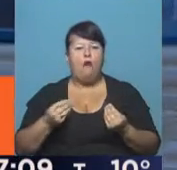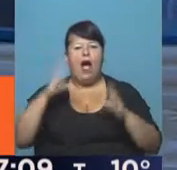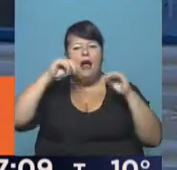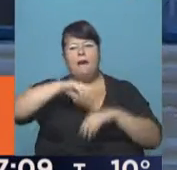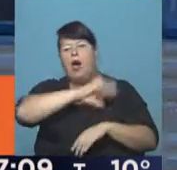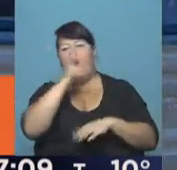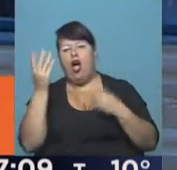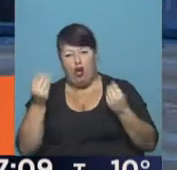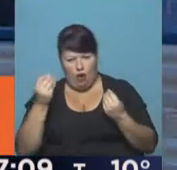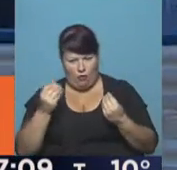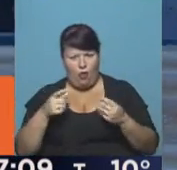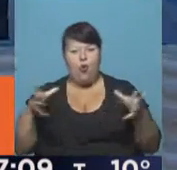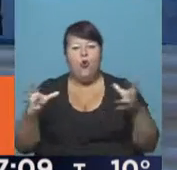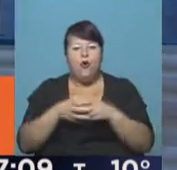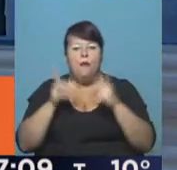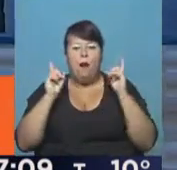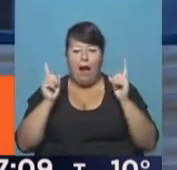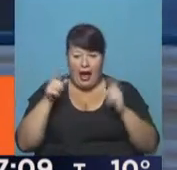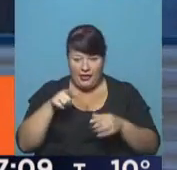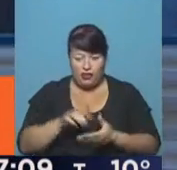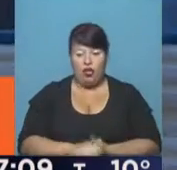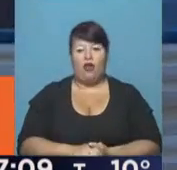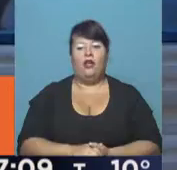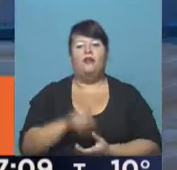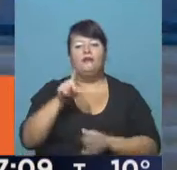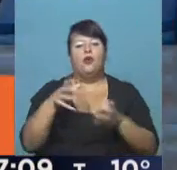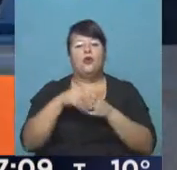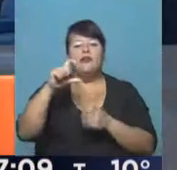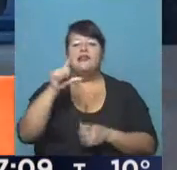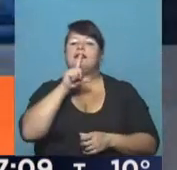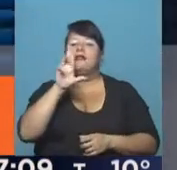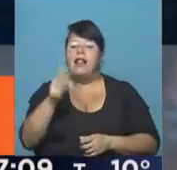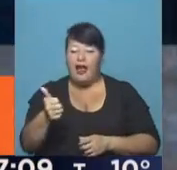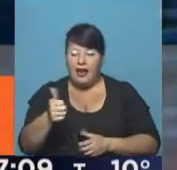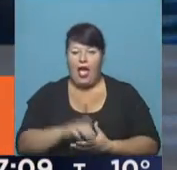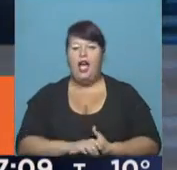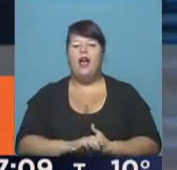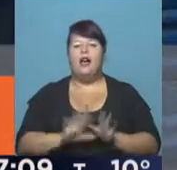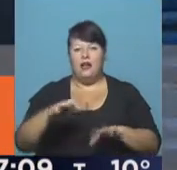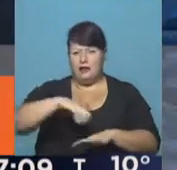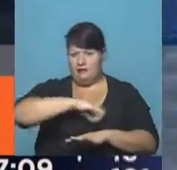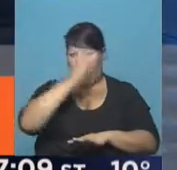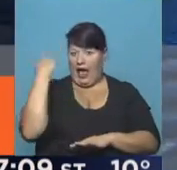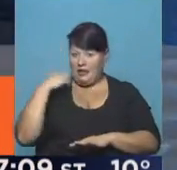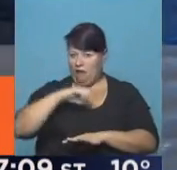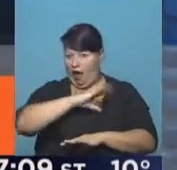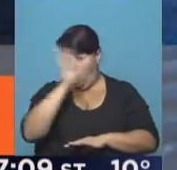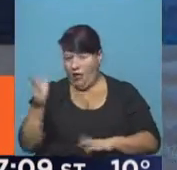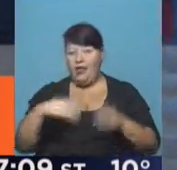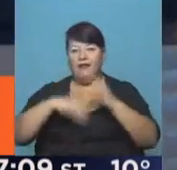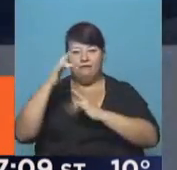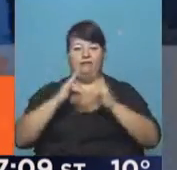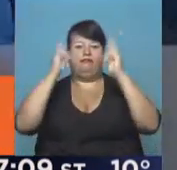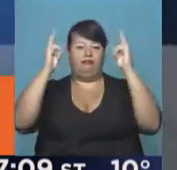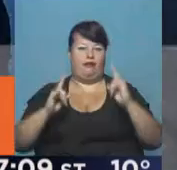noche, este primer grupo de docentes que pertenecen a la Cetera, que han estado desde la jornada de ayer cuando levantaron